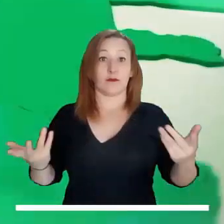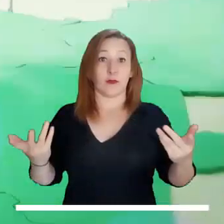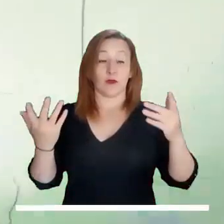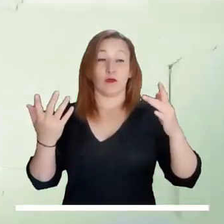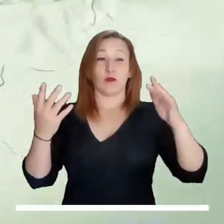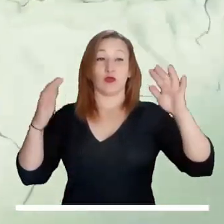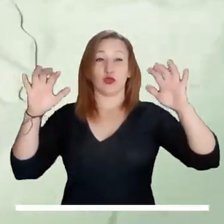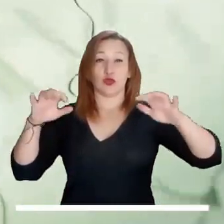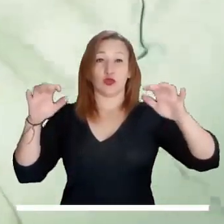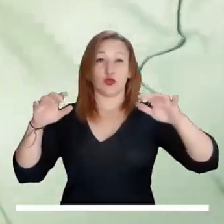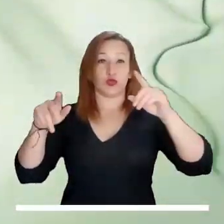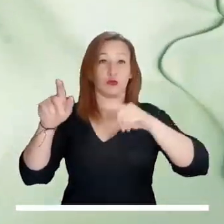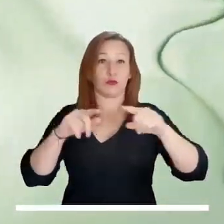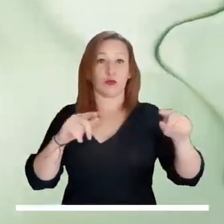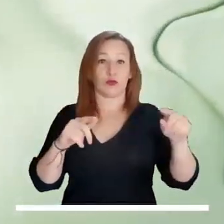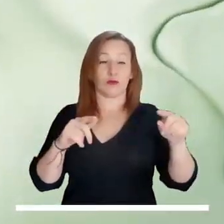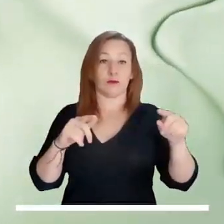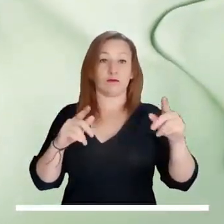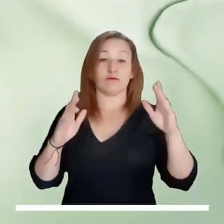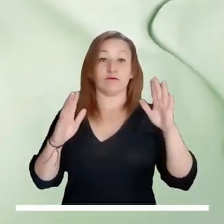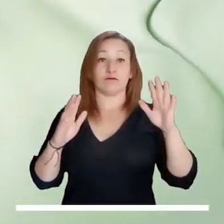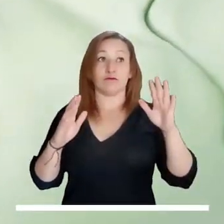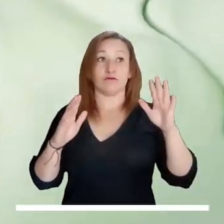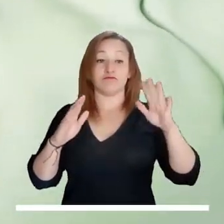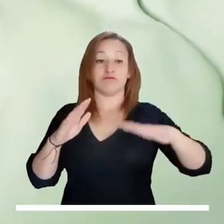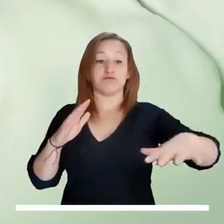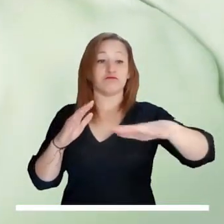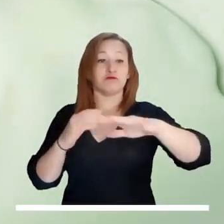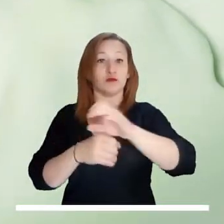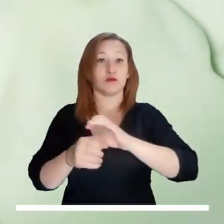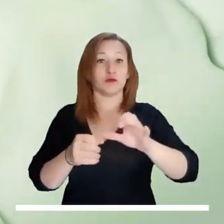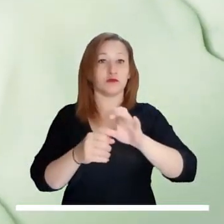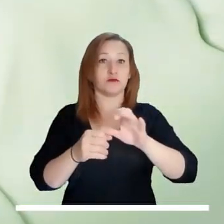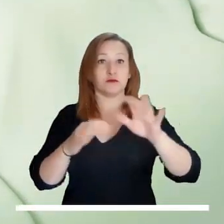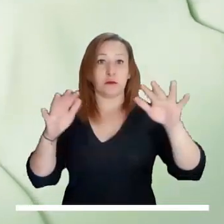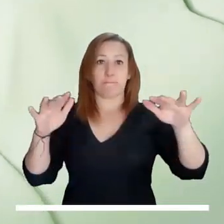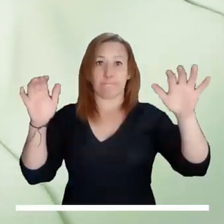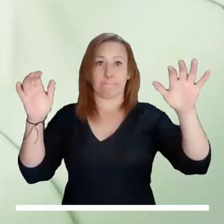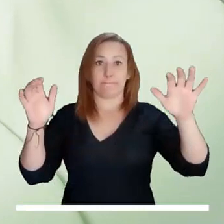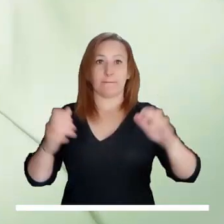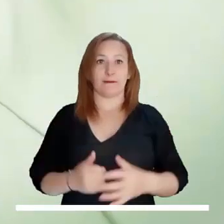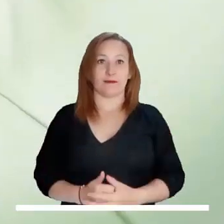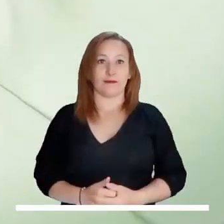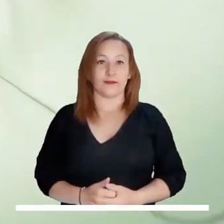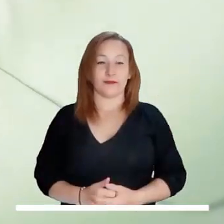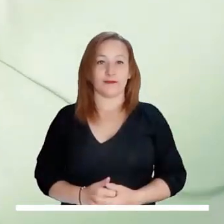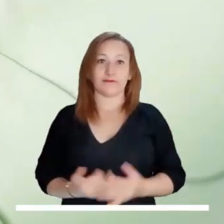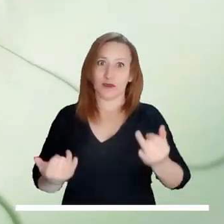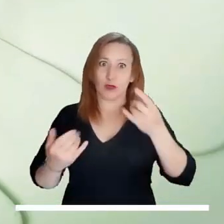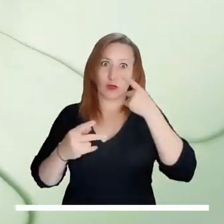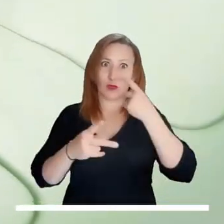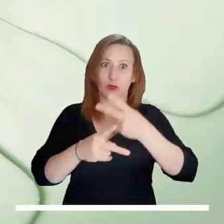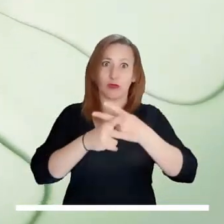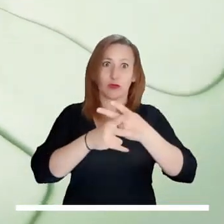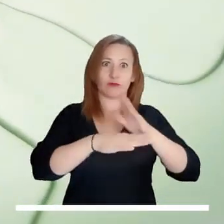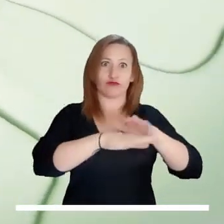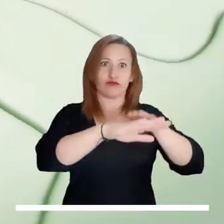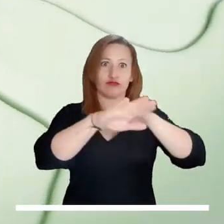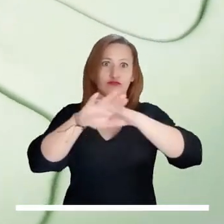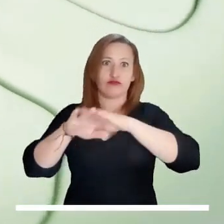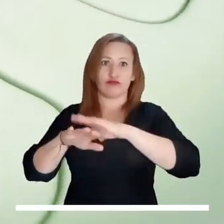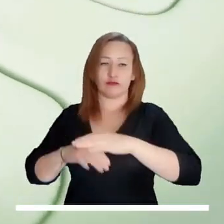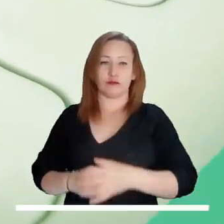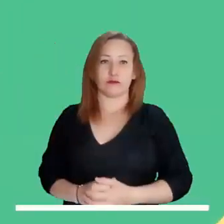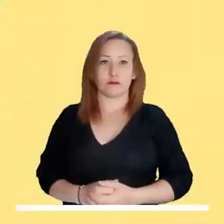En el occidente de la capital podrían experimentarse algunas precipitaciones, mientras que en el resto de la ciudad se anticipan condiciones